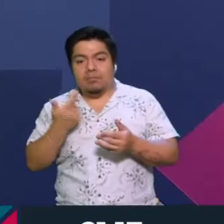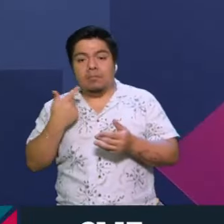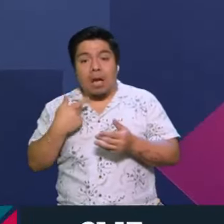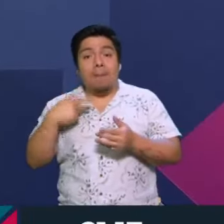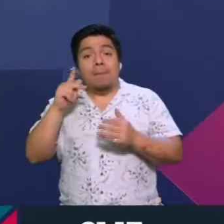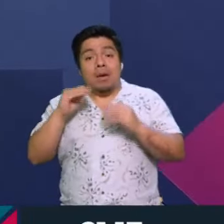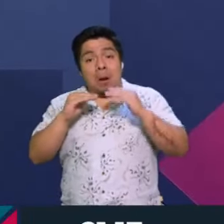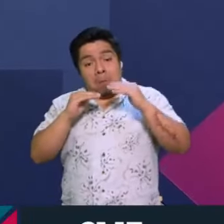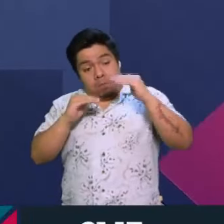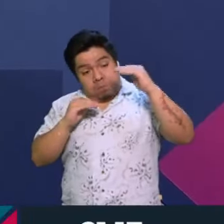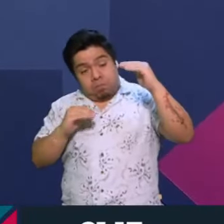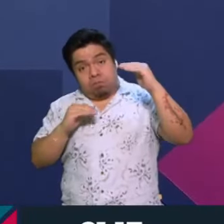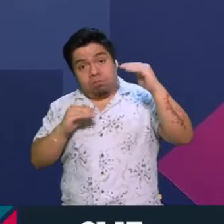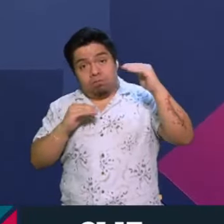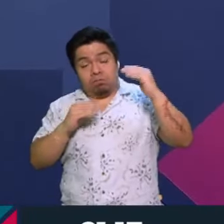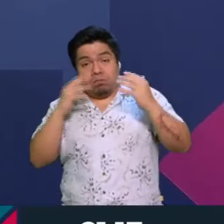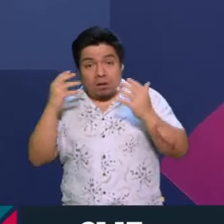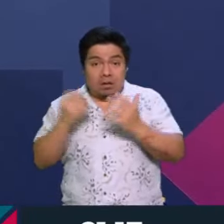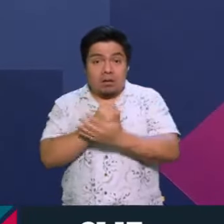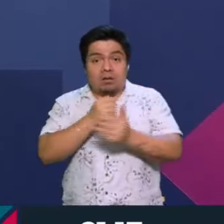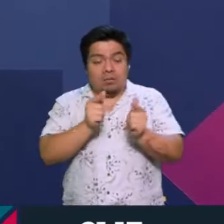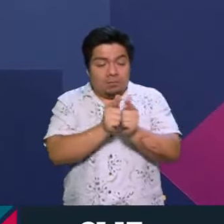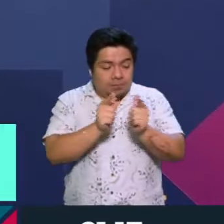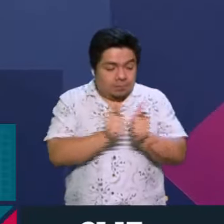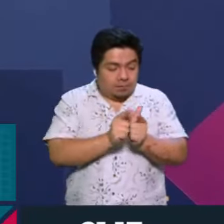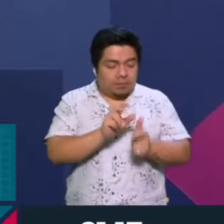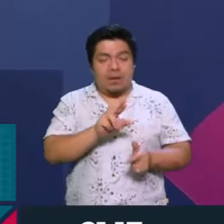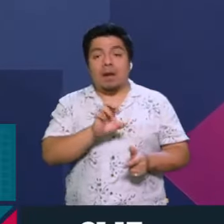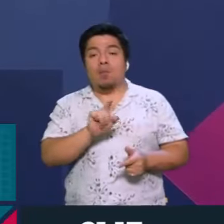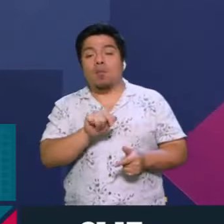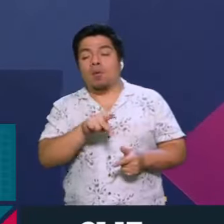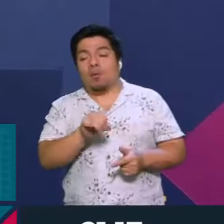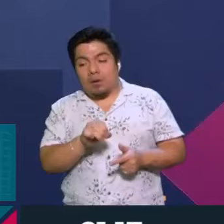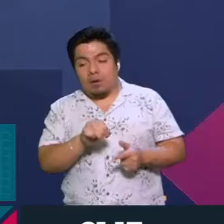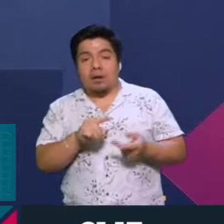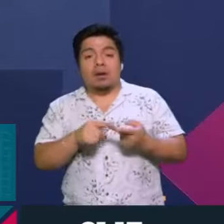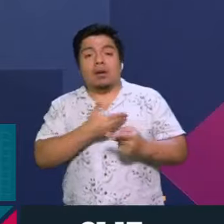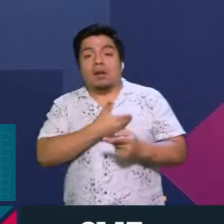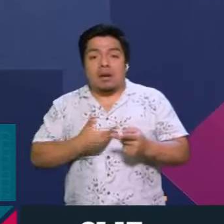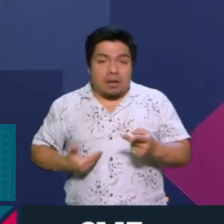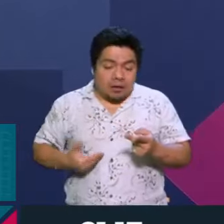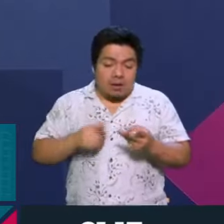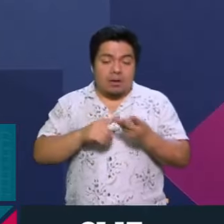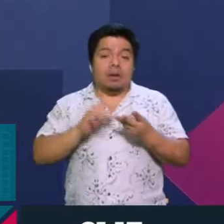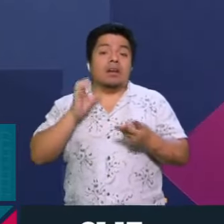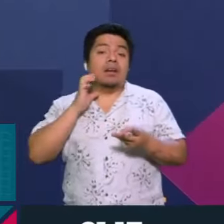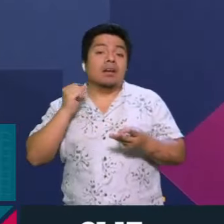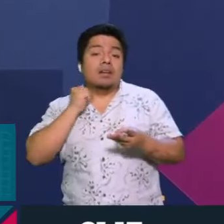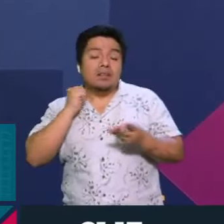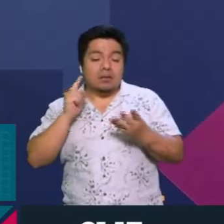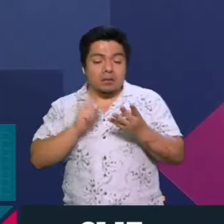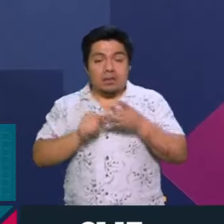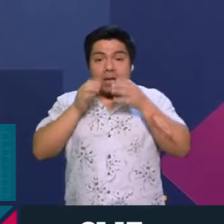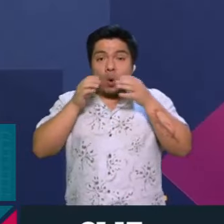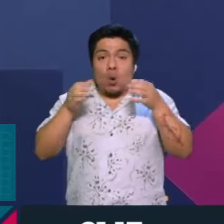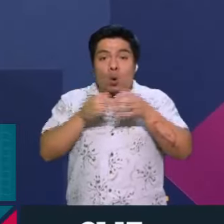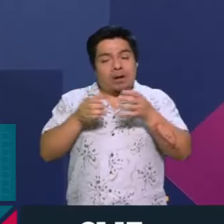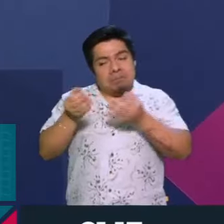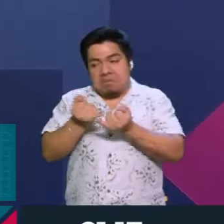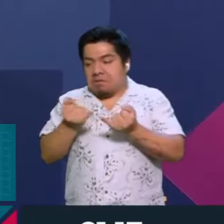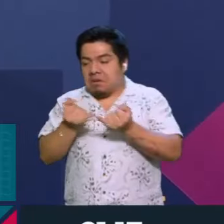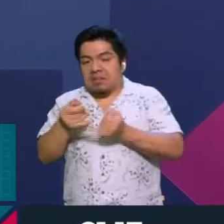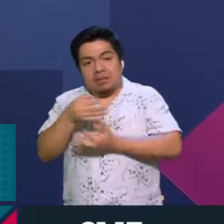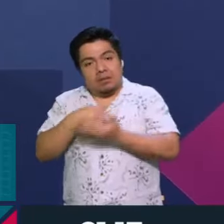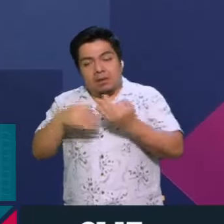ganó de una manera contundente el Partido Republicano, no solamente se hace de la presidencia, de la Cámara de Senadores, del Congreso, y